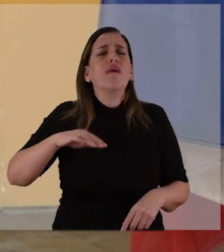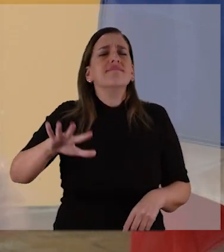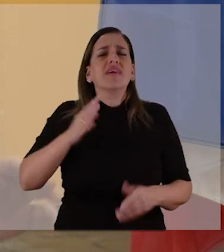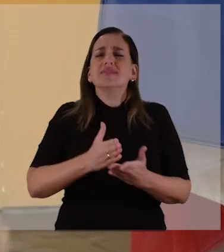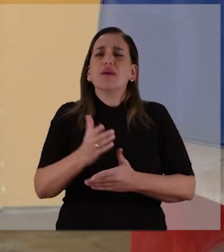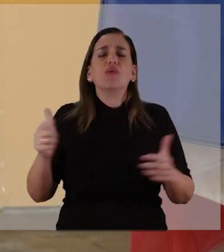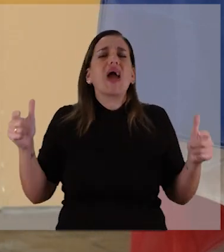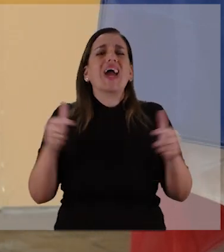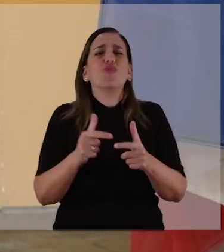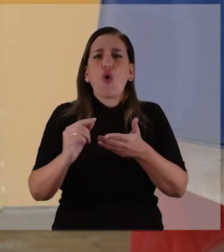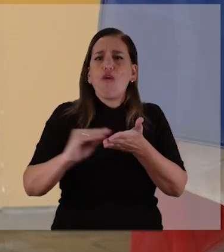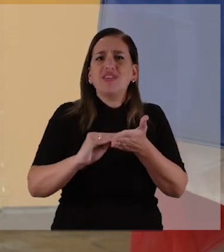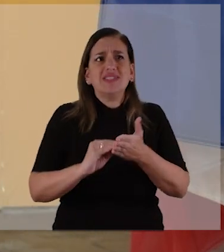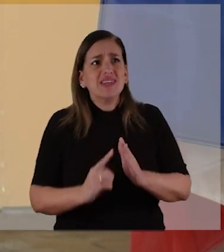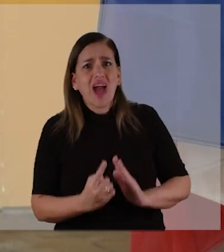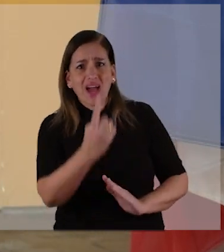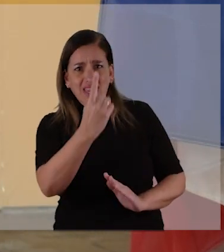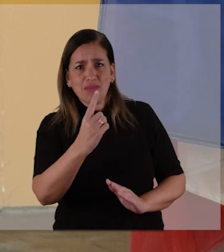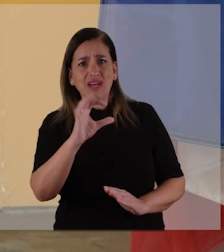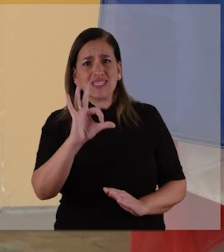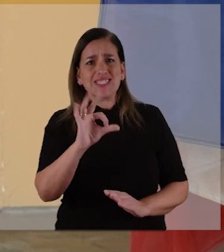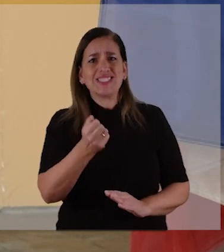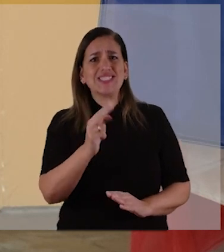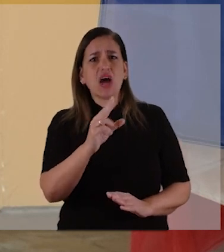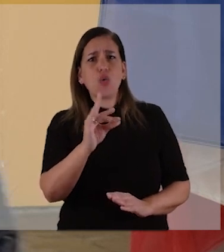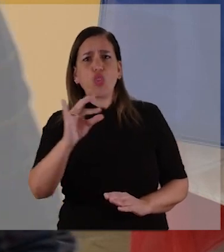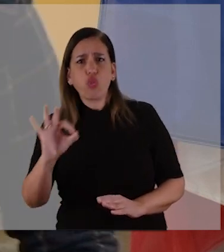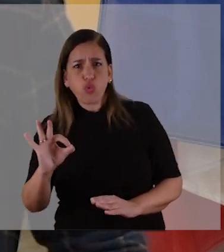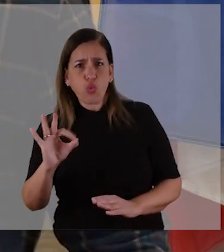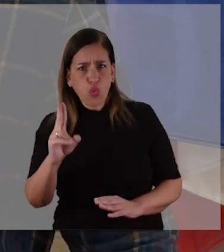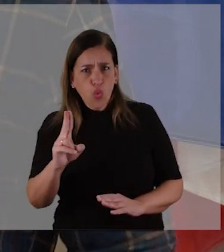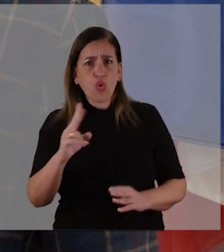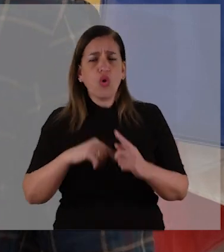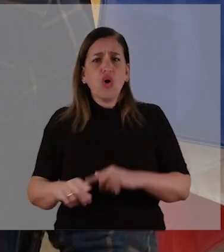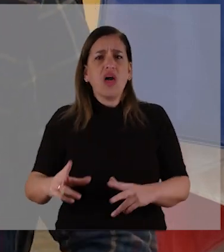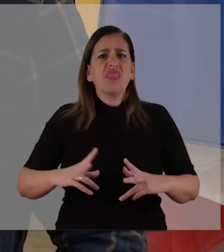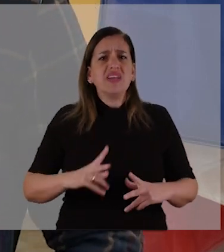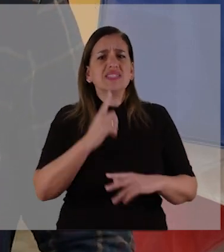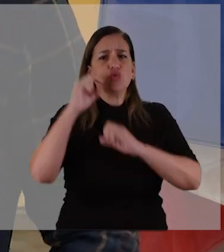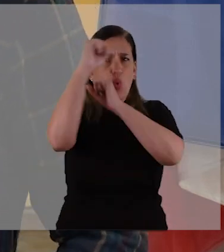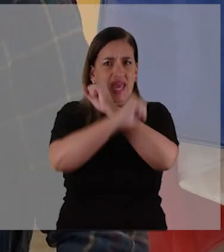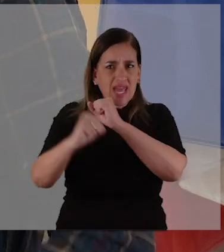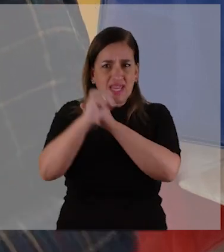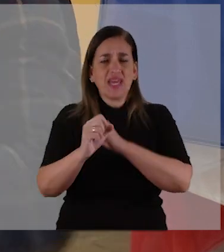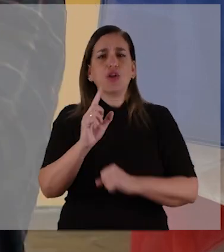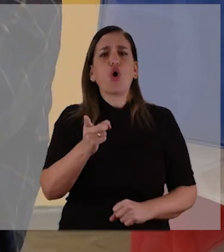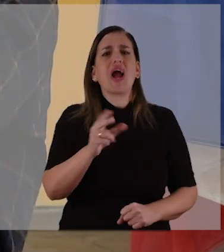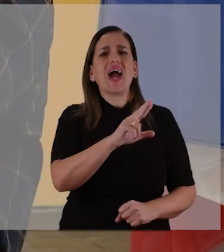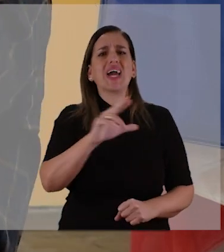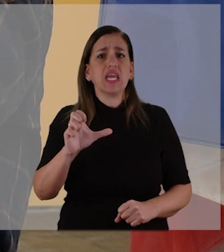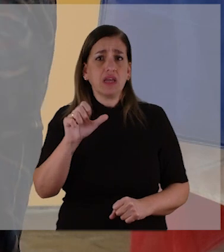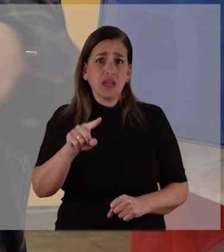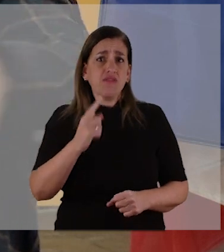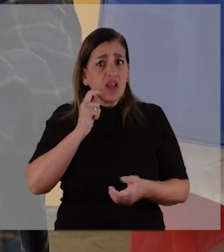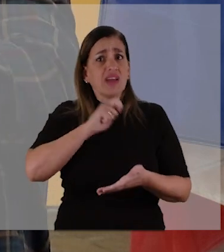enorme. Nunca me voy a olvidar de una reunión que tuve en una oficinita arriba ahí en Saudú, que estaba el ingeniero Daré, que fue la